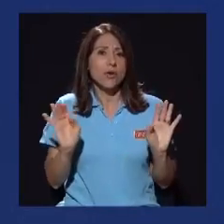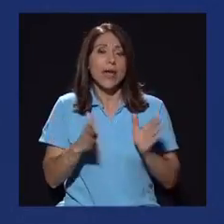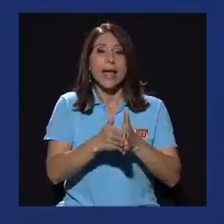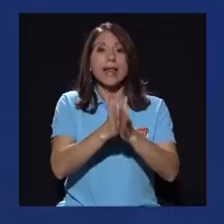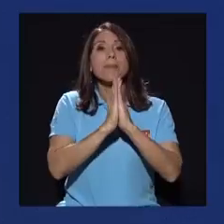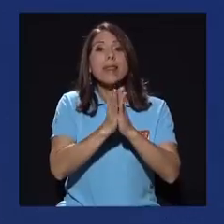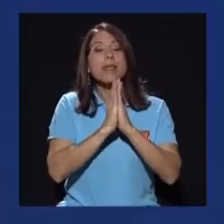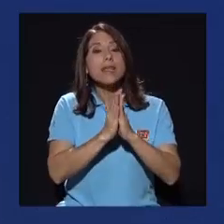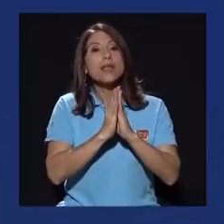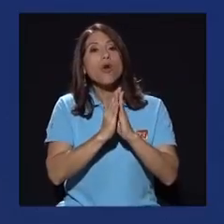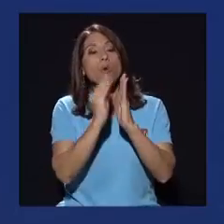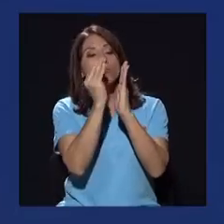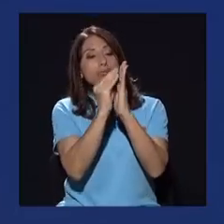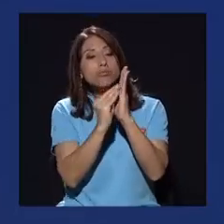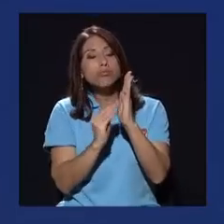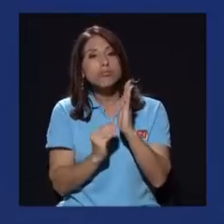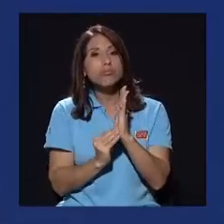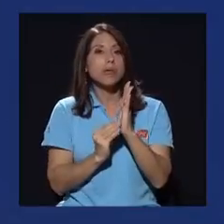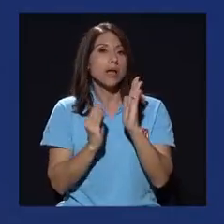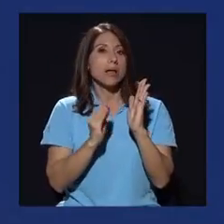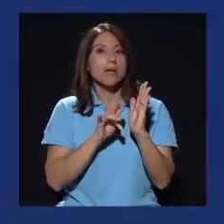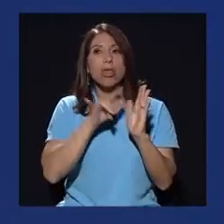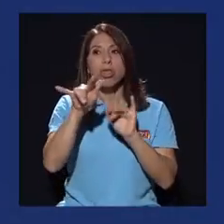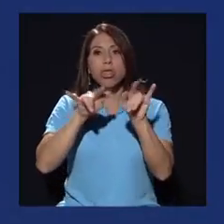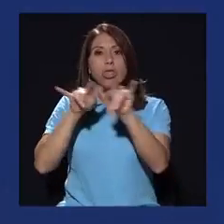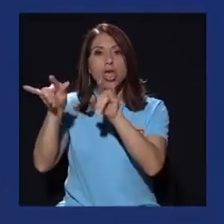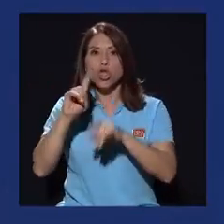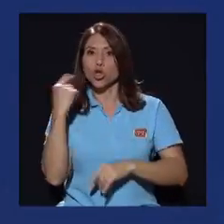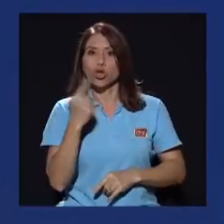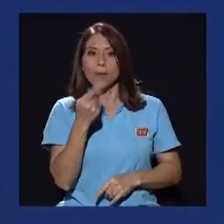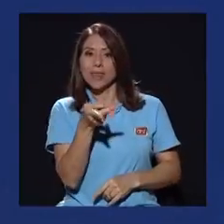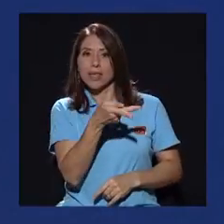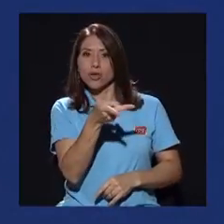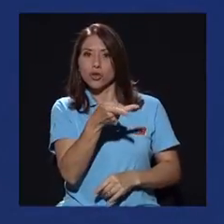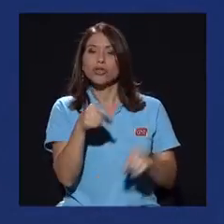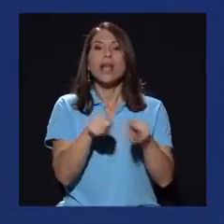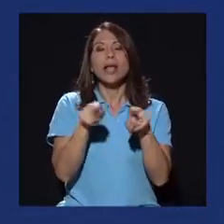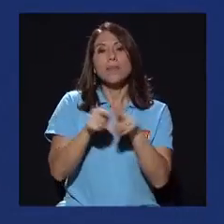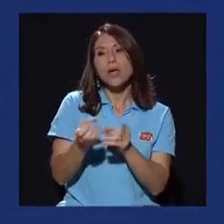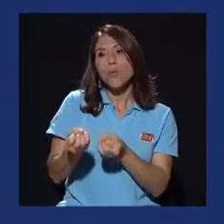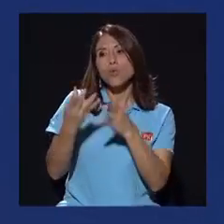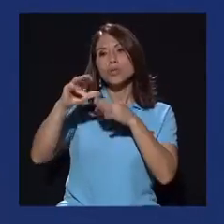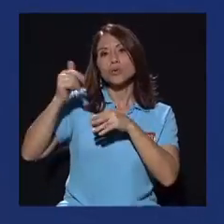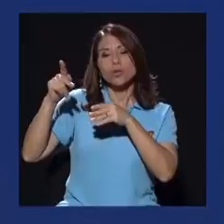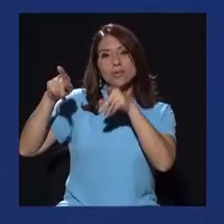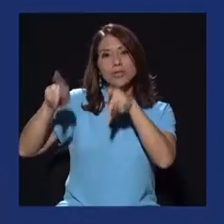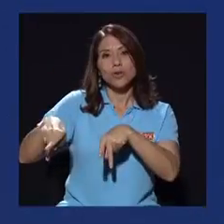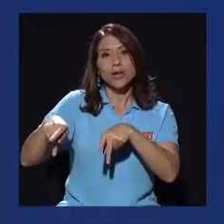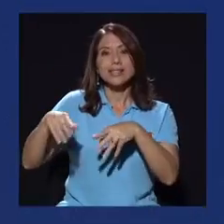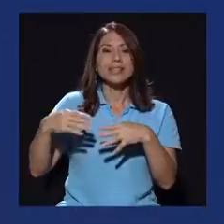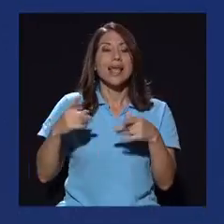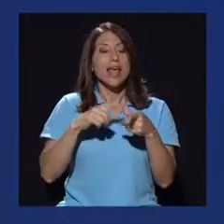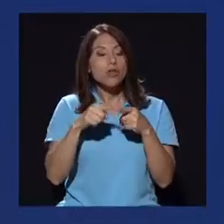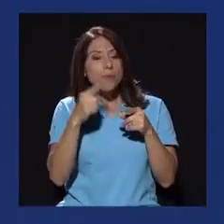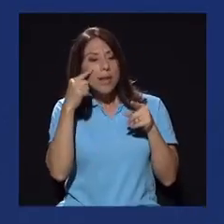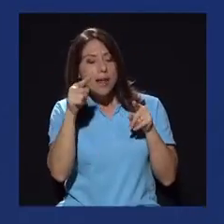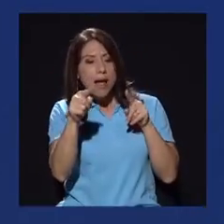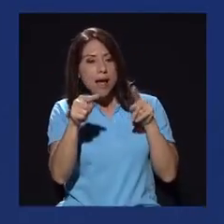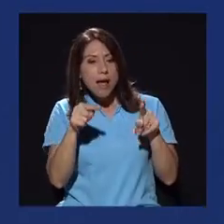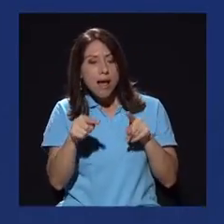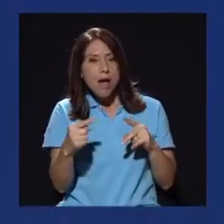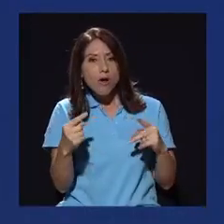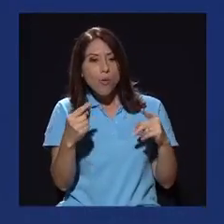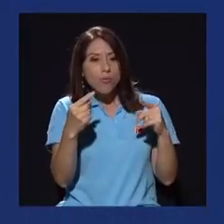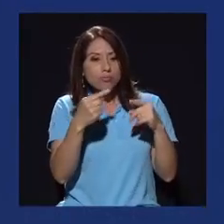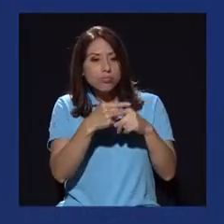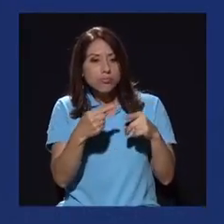sencillo. Era pedir los registros migratorios, no solo de ellos, sino de muchas otras personas que habían sido mencionadas en este tema y hacer cruces para ver